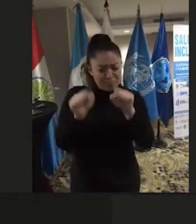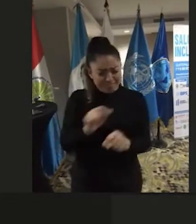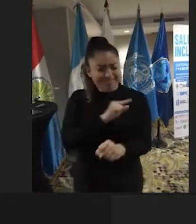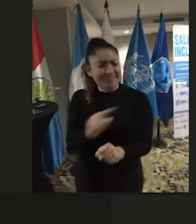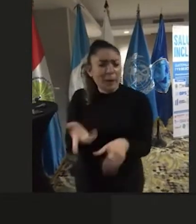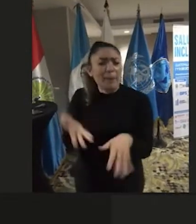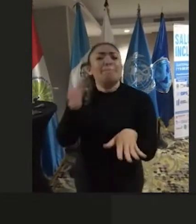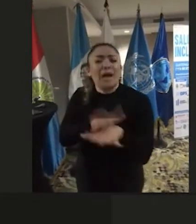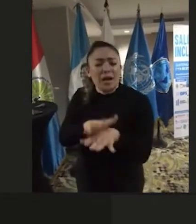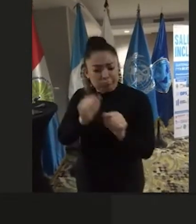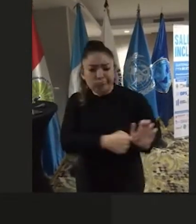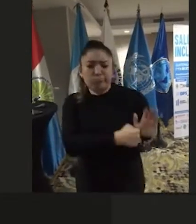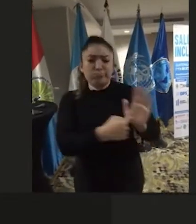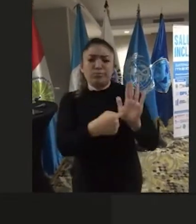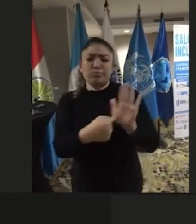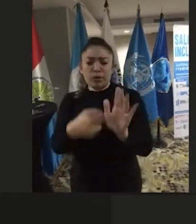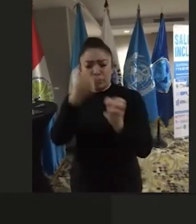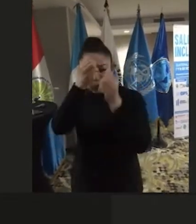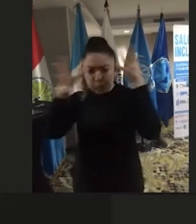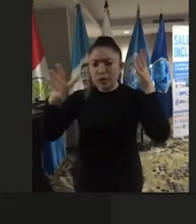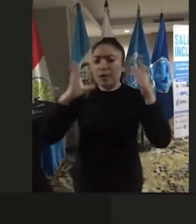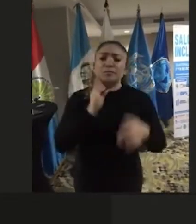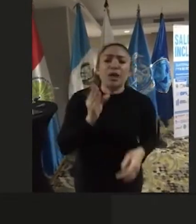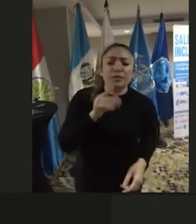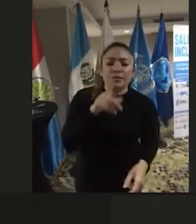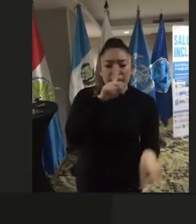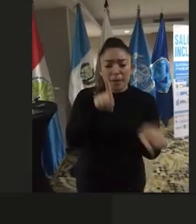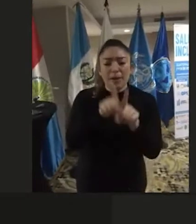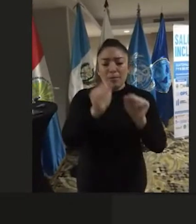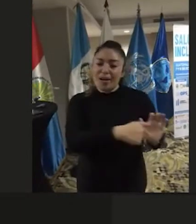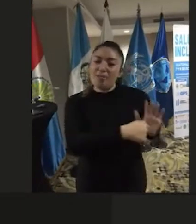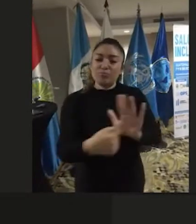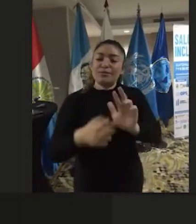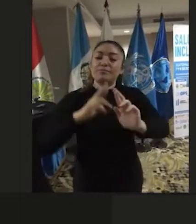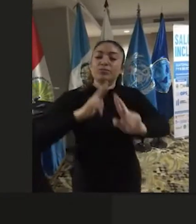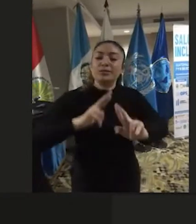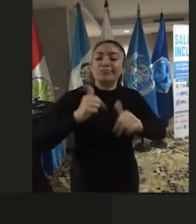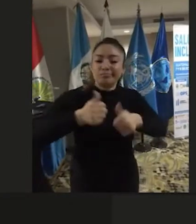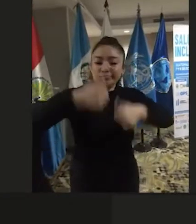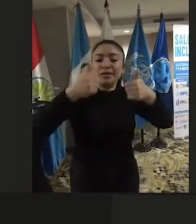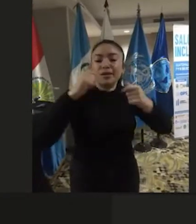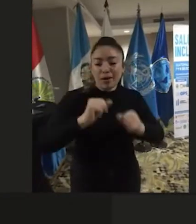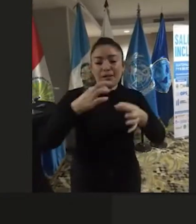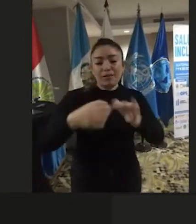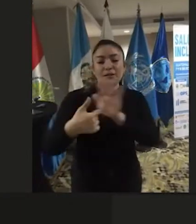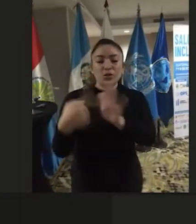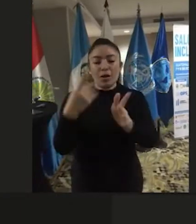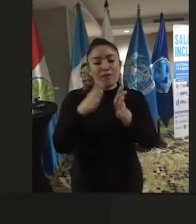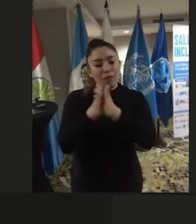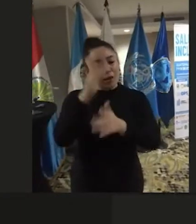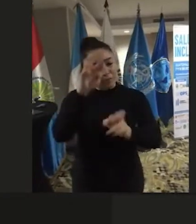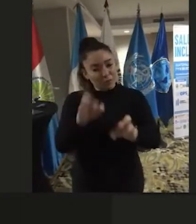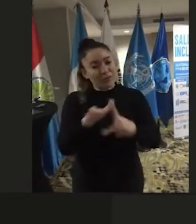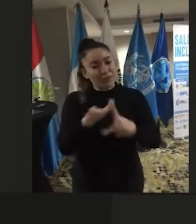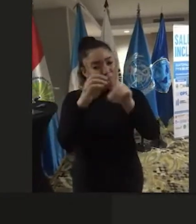adicional a mostrar conocimientos y experiencias, a mostrar resultados concretos y efectivos a favor de las personas con discapacidad.